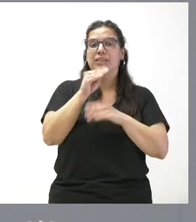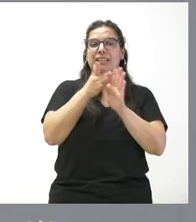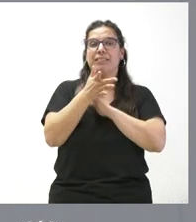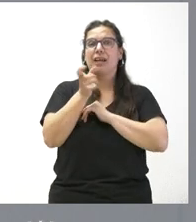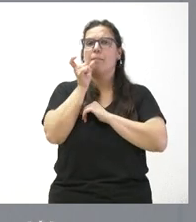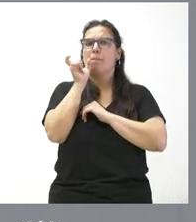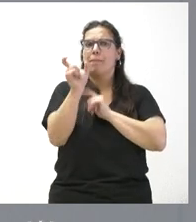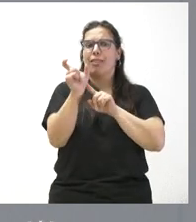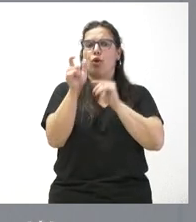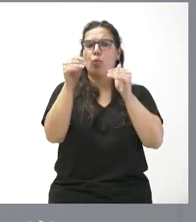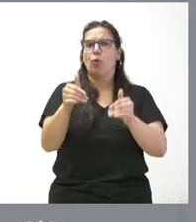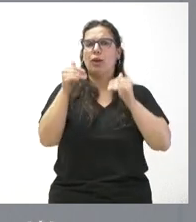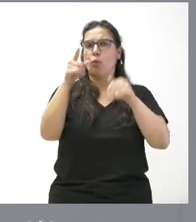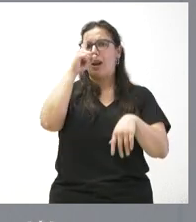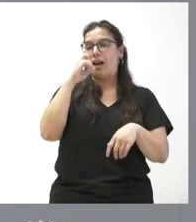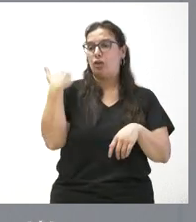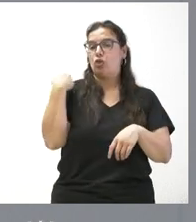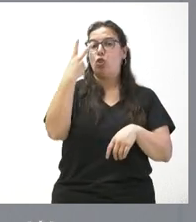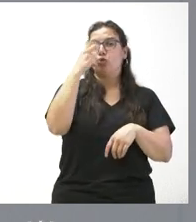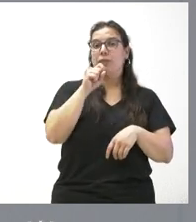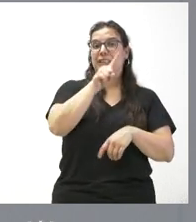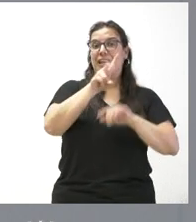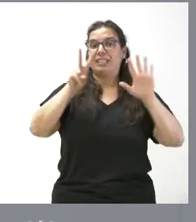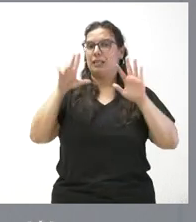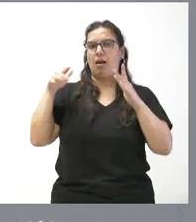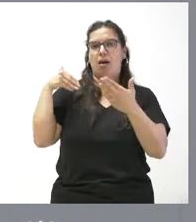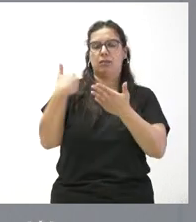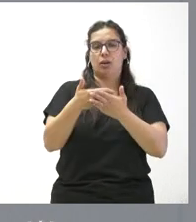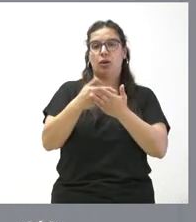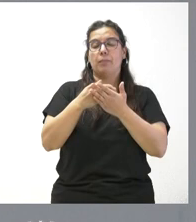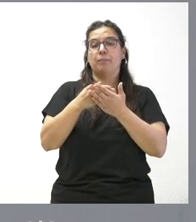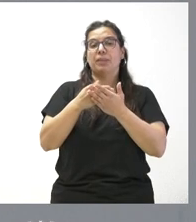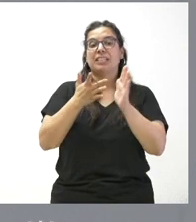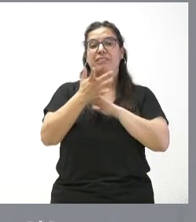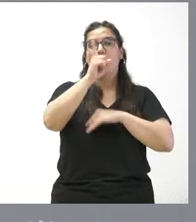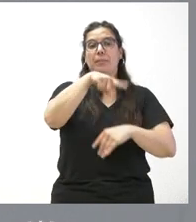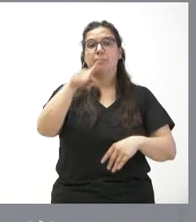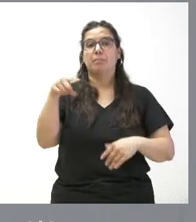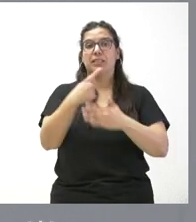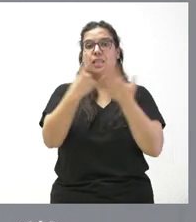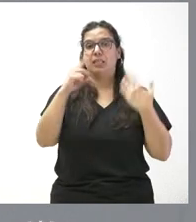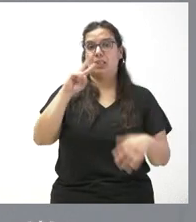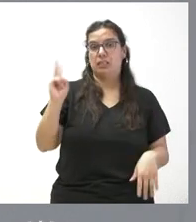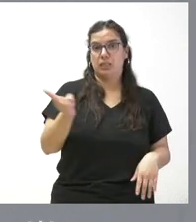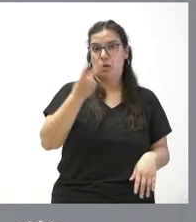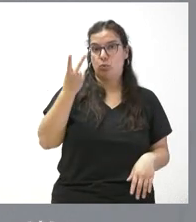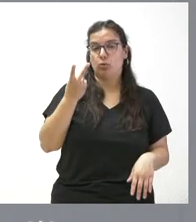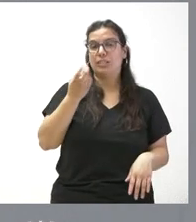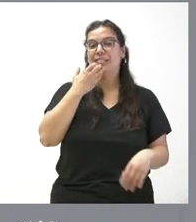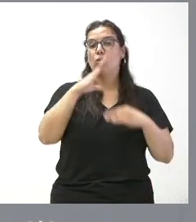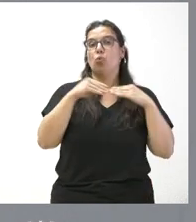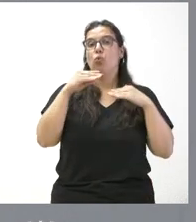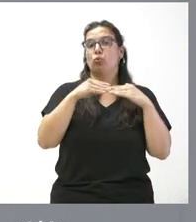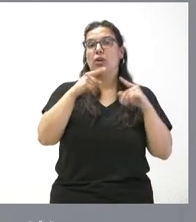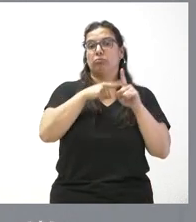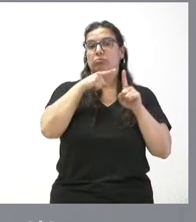desde el curso 2017-2018 y es de 16 euros mensuales por usuario habitual para cada